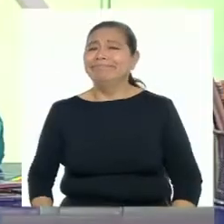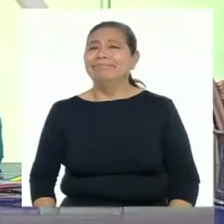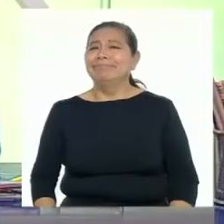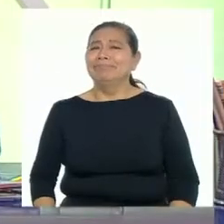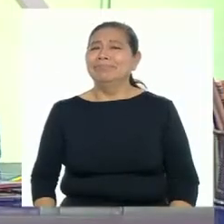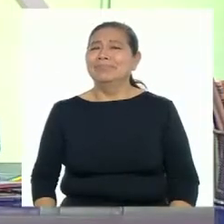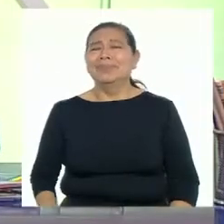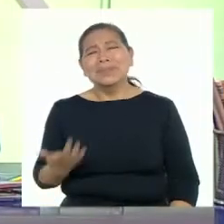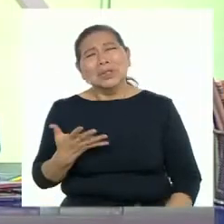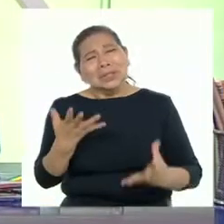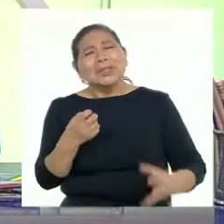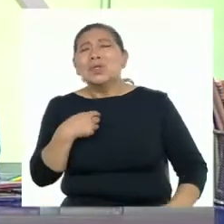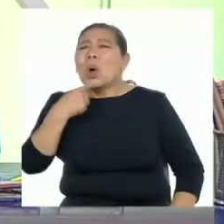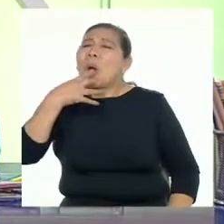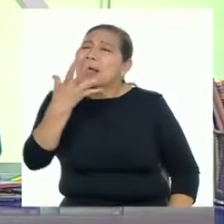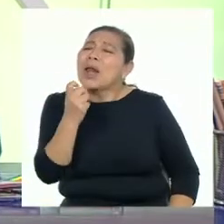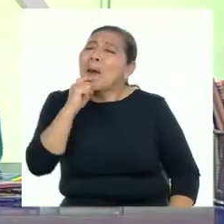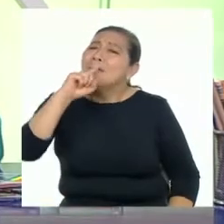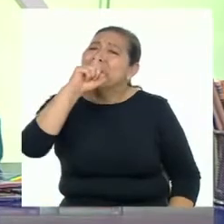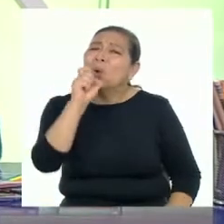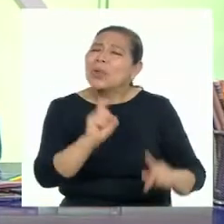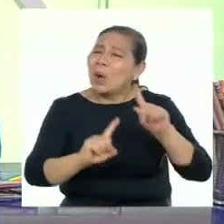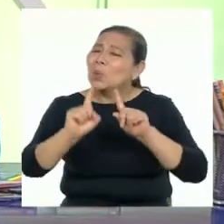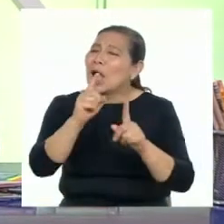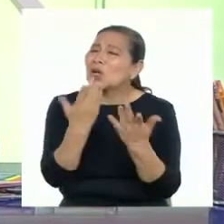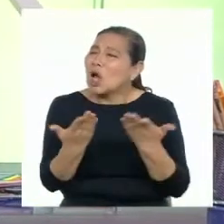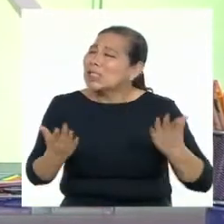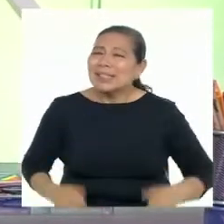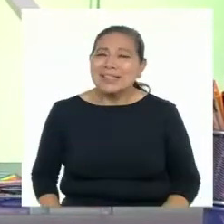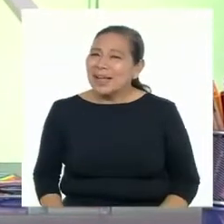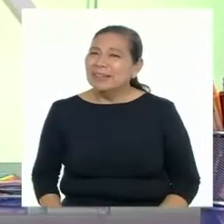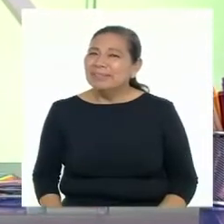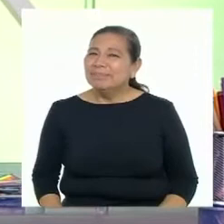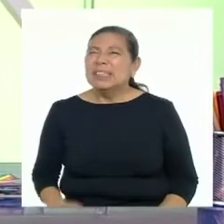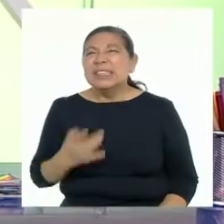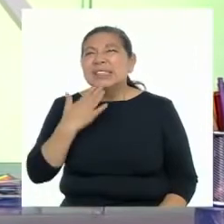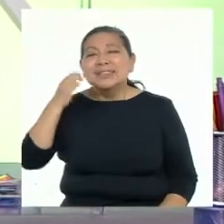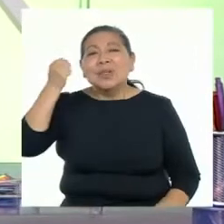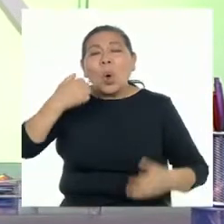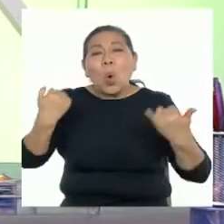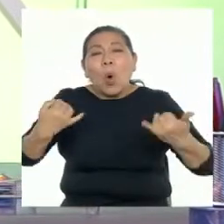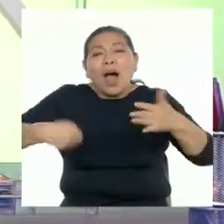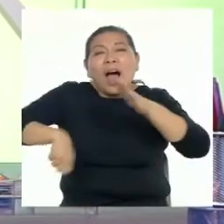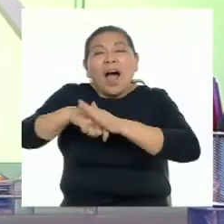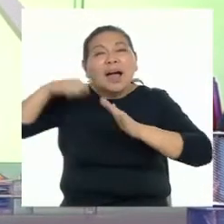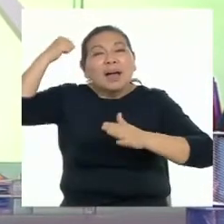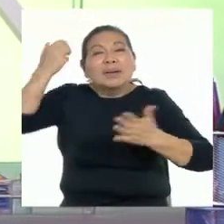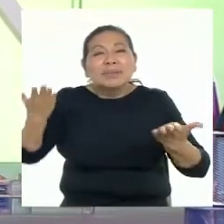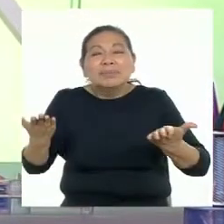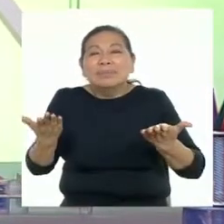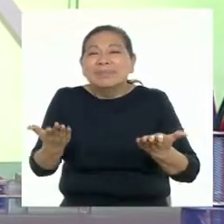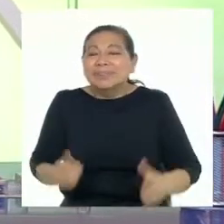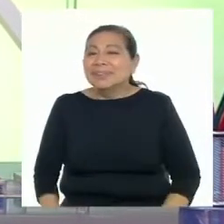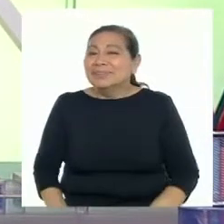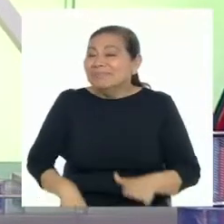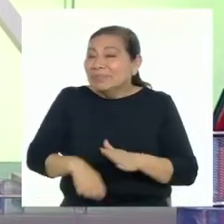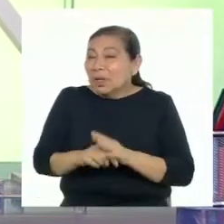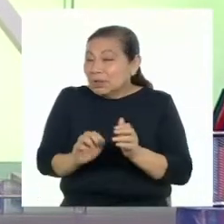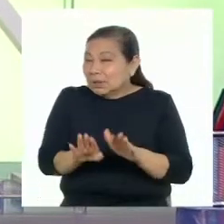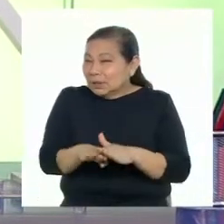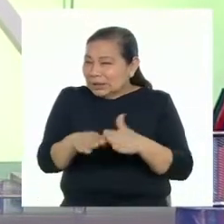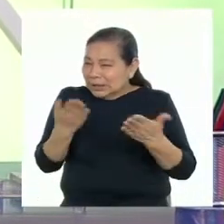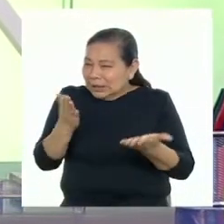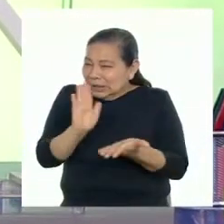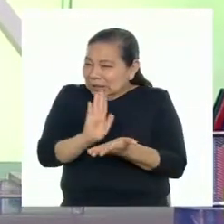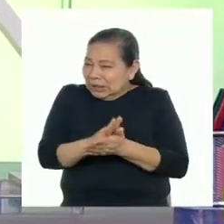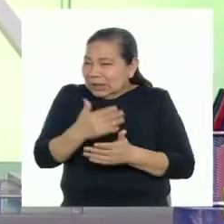¡Ay! No me dio la oportunidad de preguntarle algunas cosas. Quería saber quién iba a ganar hoy el partido y también preguntarle si debería abrir o